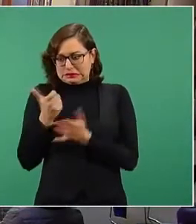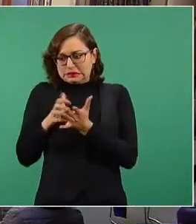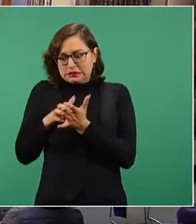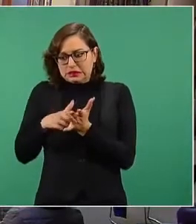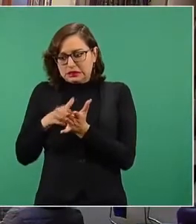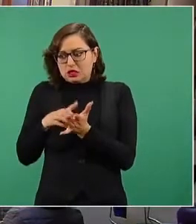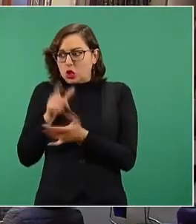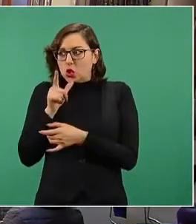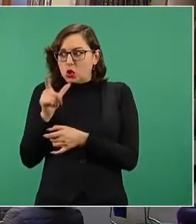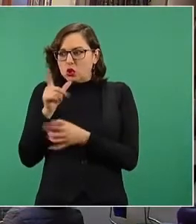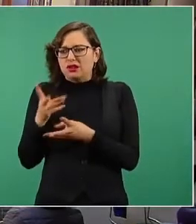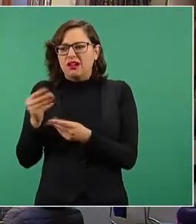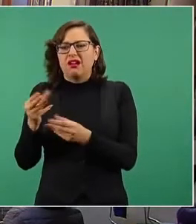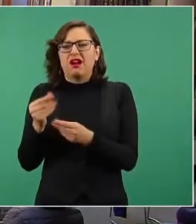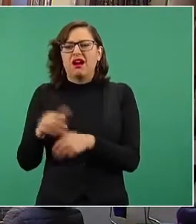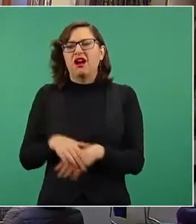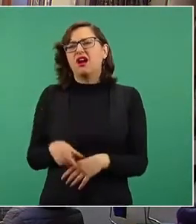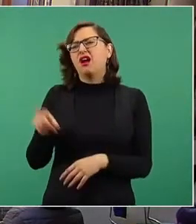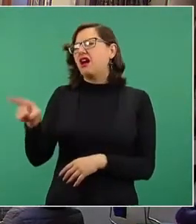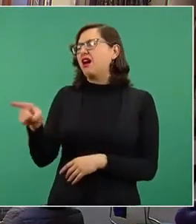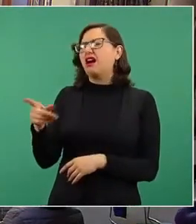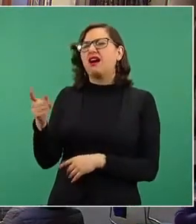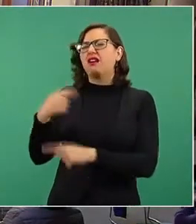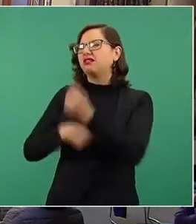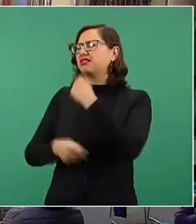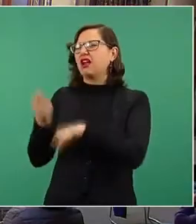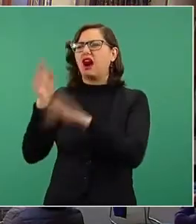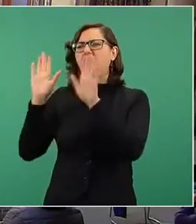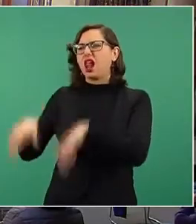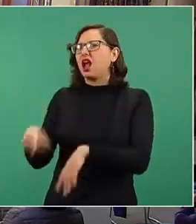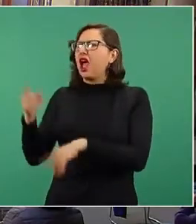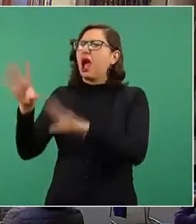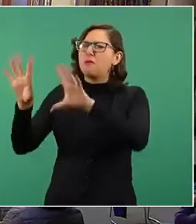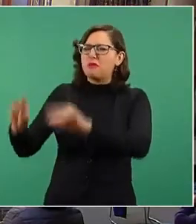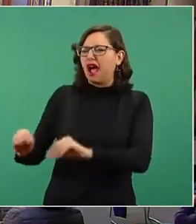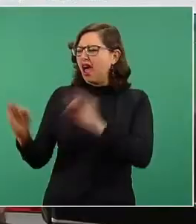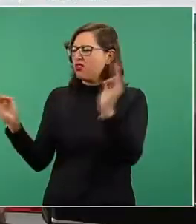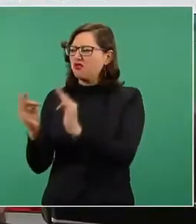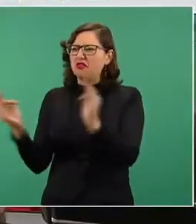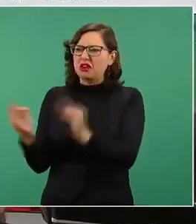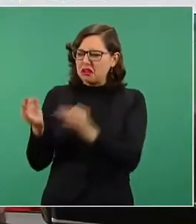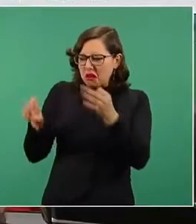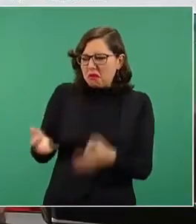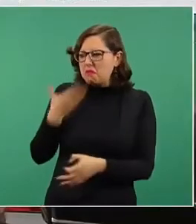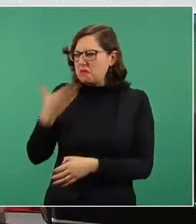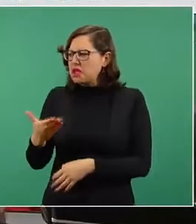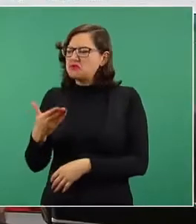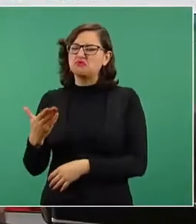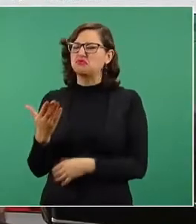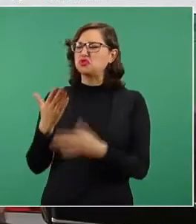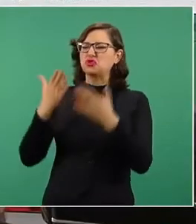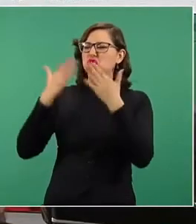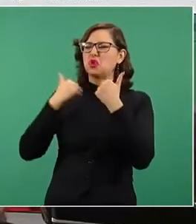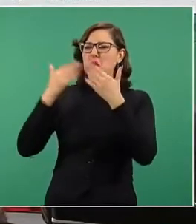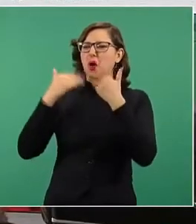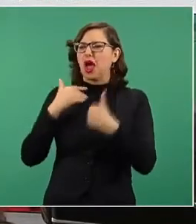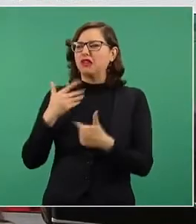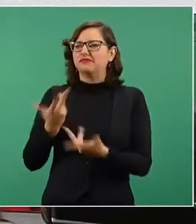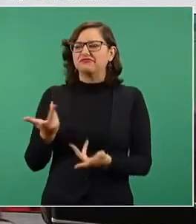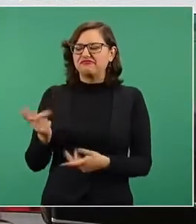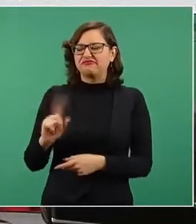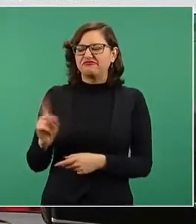la gente dice, no, no vayas a la tienda de abarrotes porque está apagado, está apagado el refrigerador, no está en frío lo que vayas a tomar,